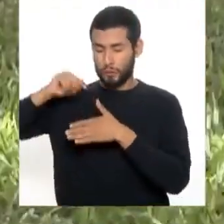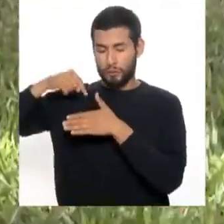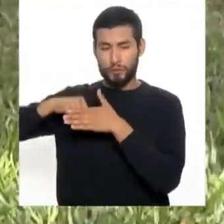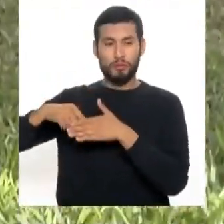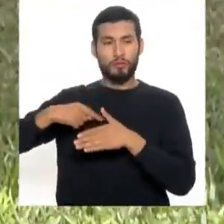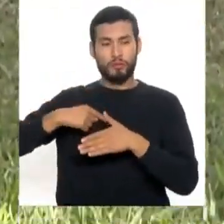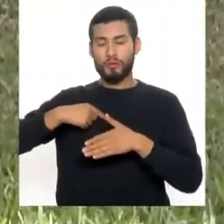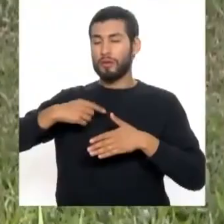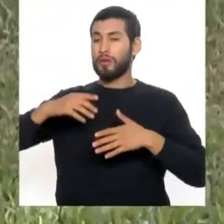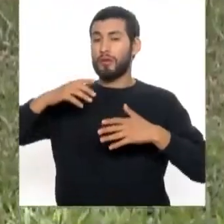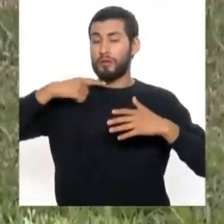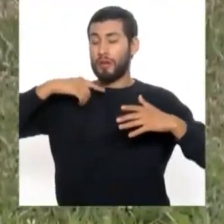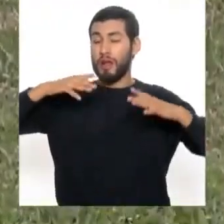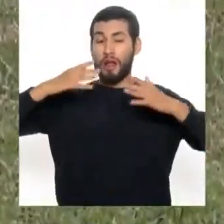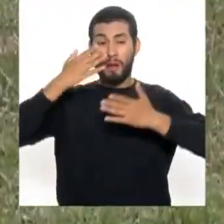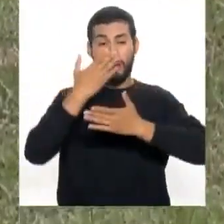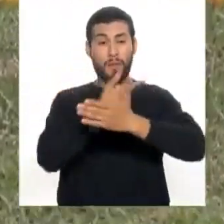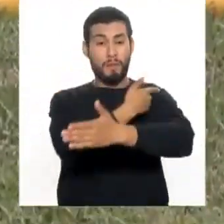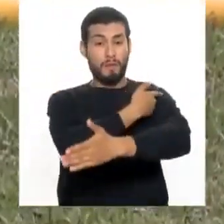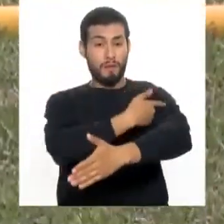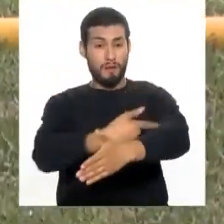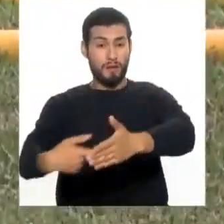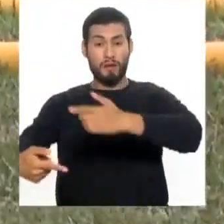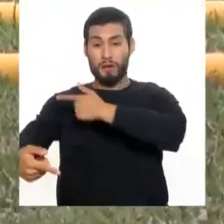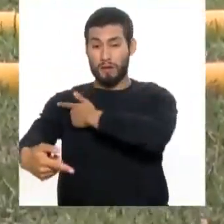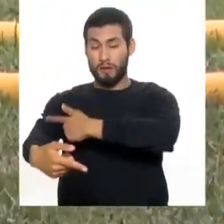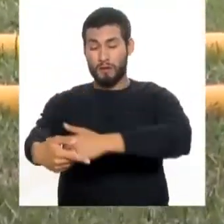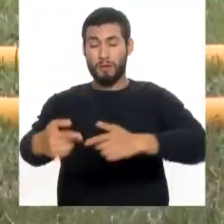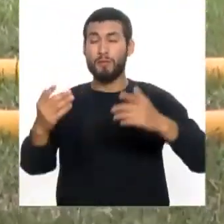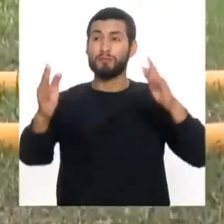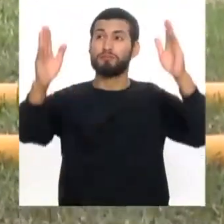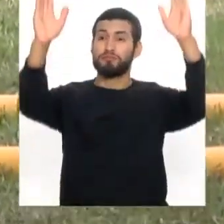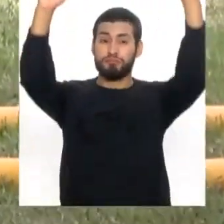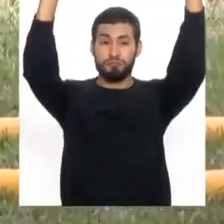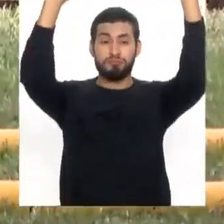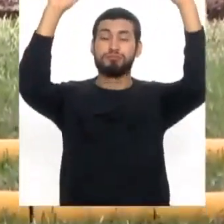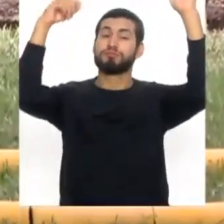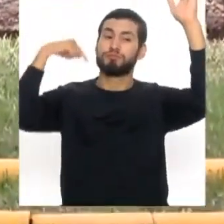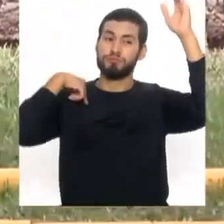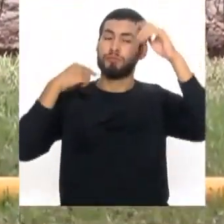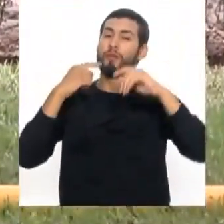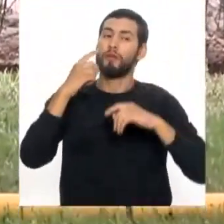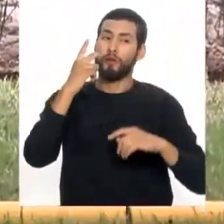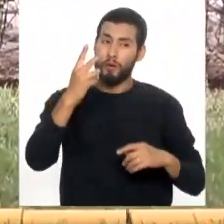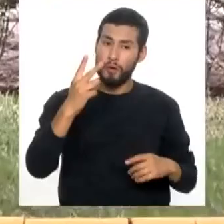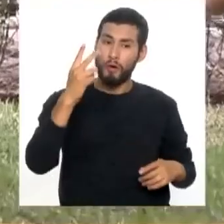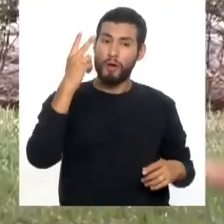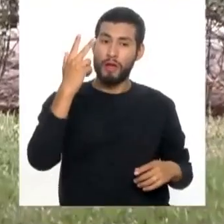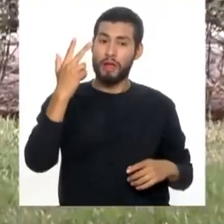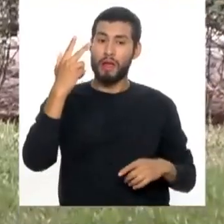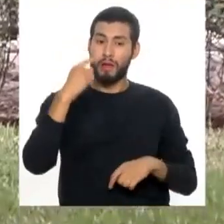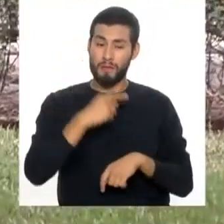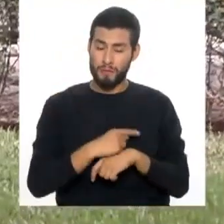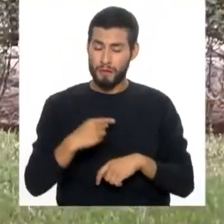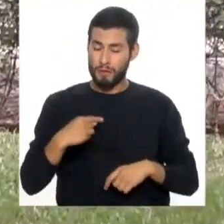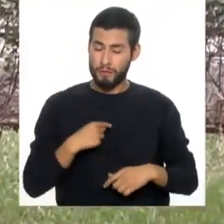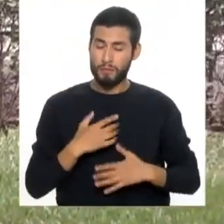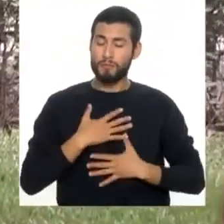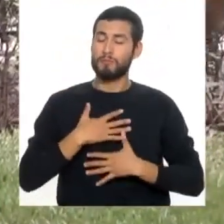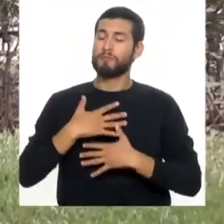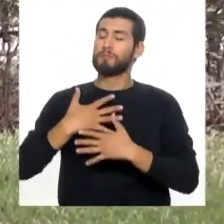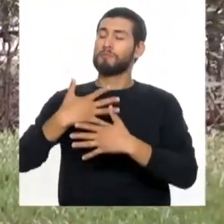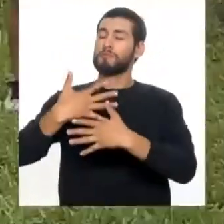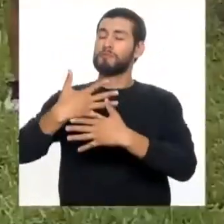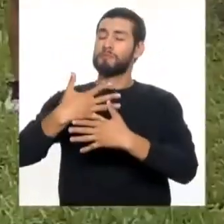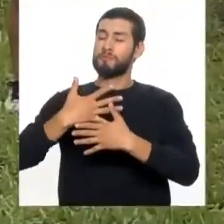micrófono aquí, no puedo levantar los dos. Otra vez. Ahí vamos dos, unas tres veces. Ahí está.